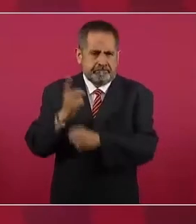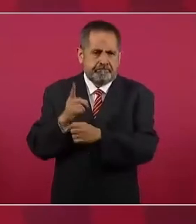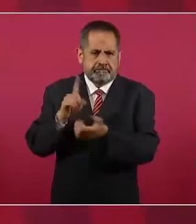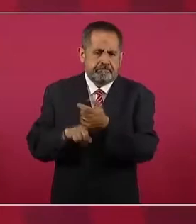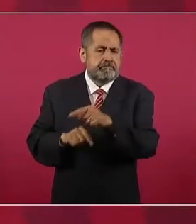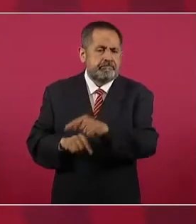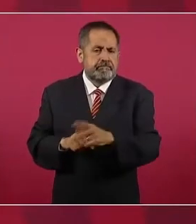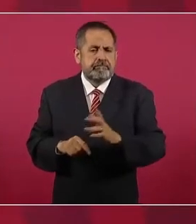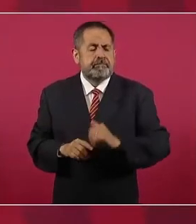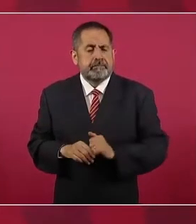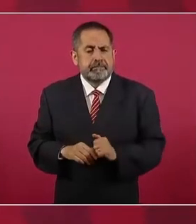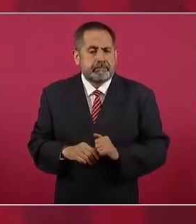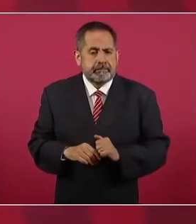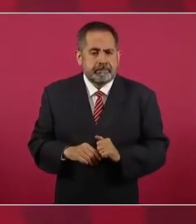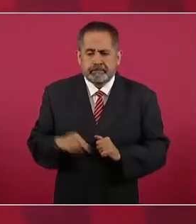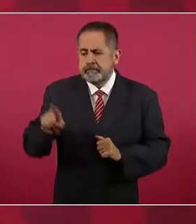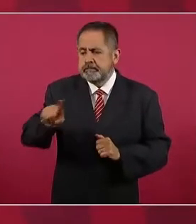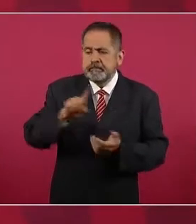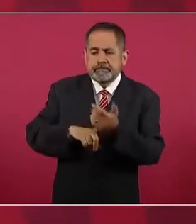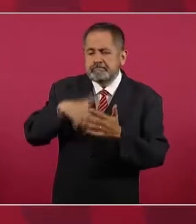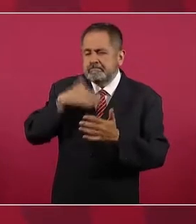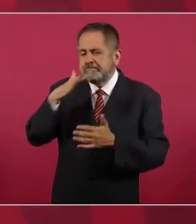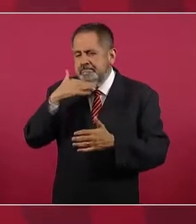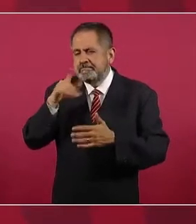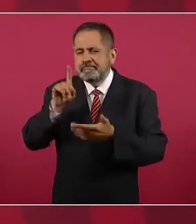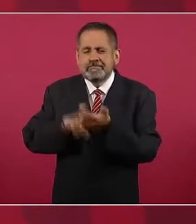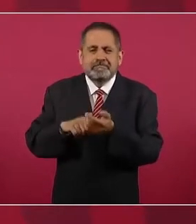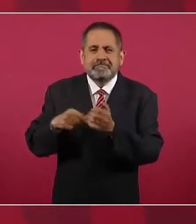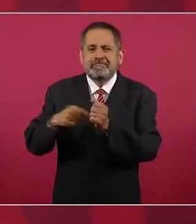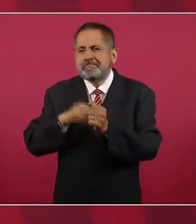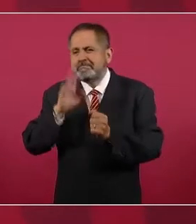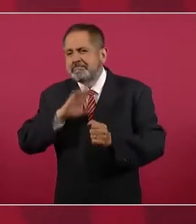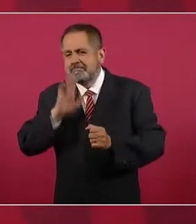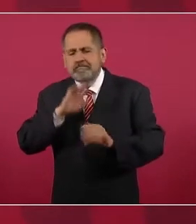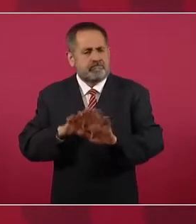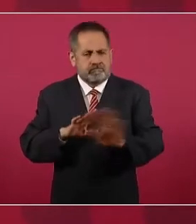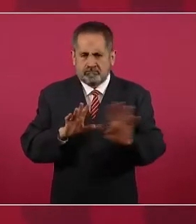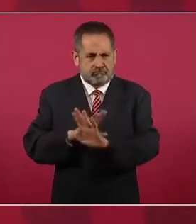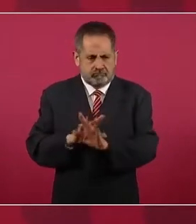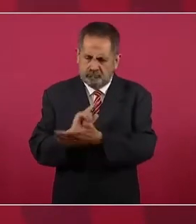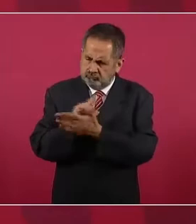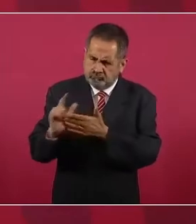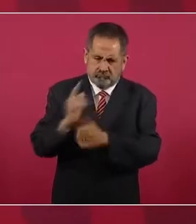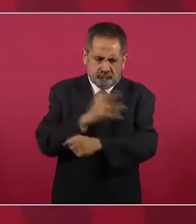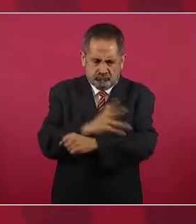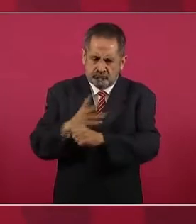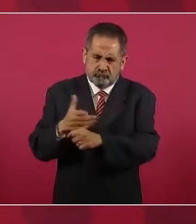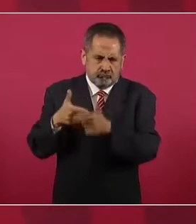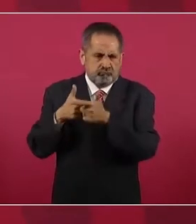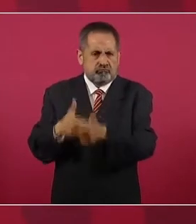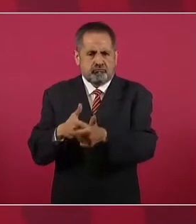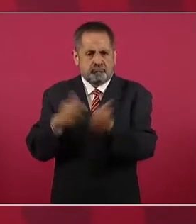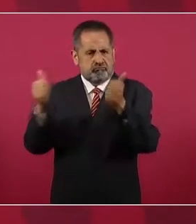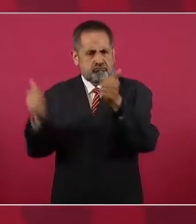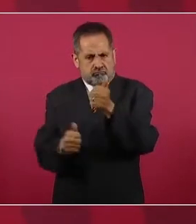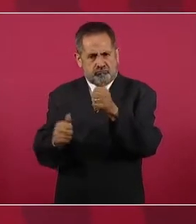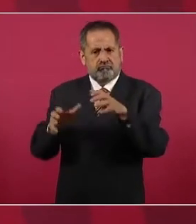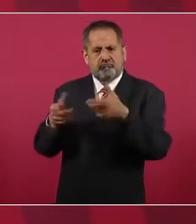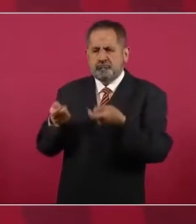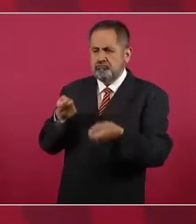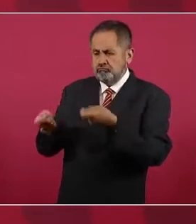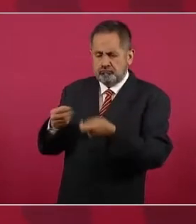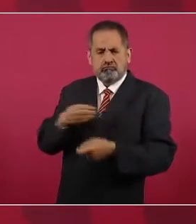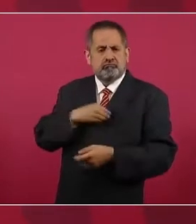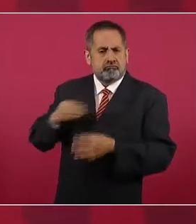no se corrompa y siga cumpliendo con su